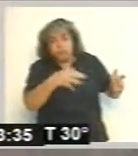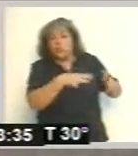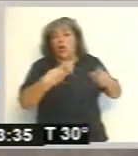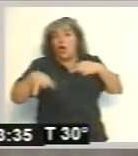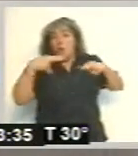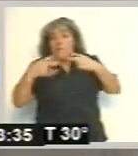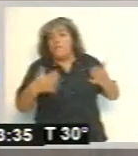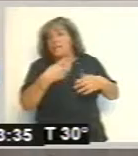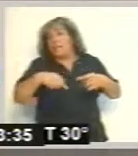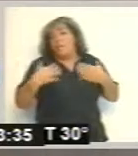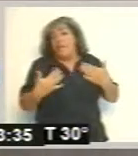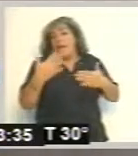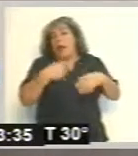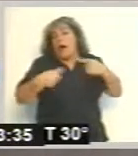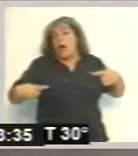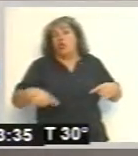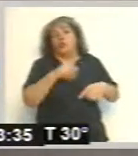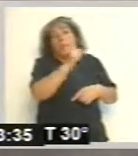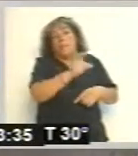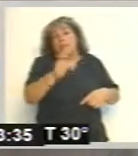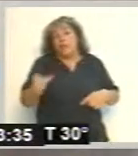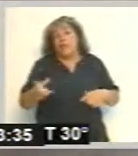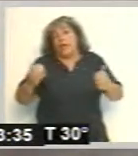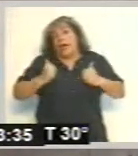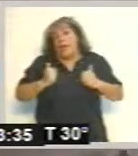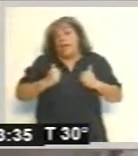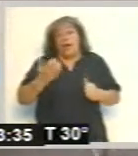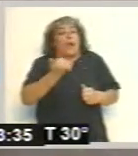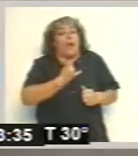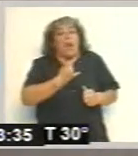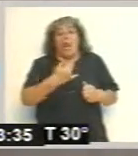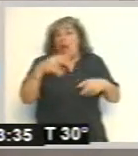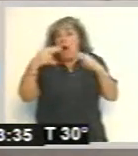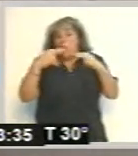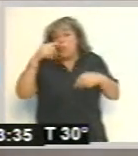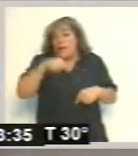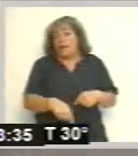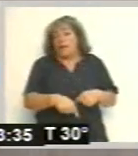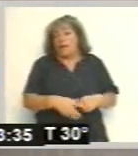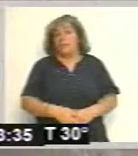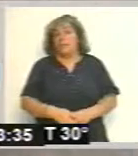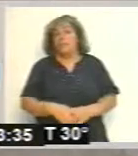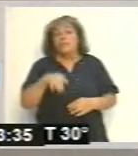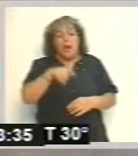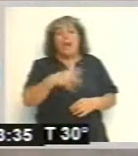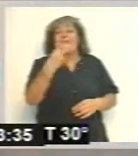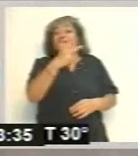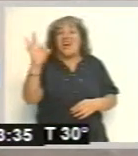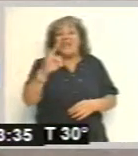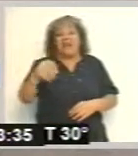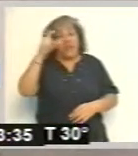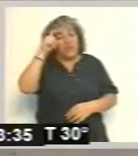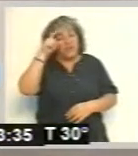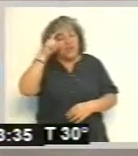para poder ubicar a los potenciales clientes que pudieran acercarse a consumir sus productos. El 20 de